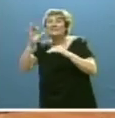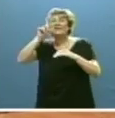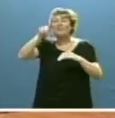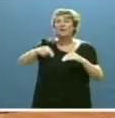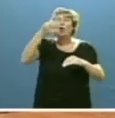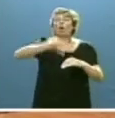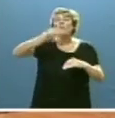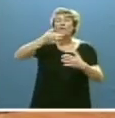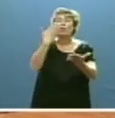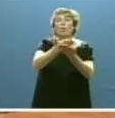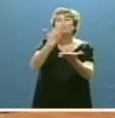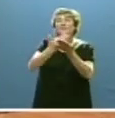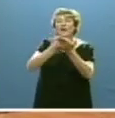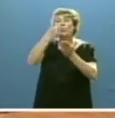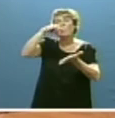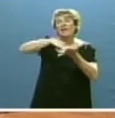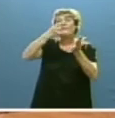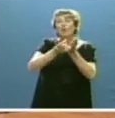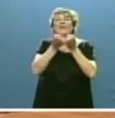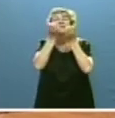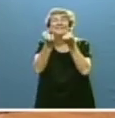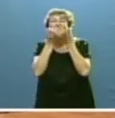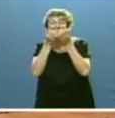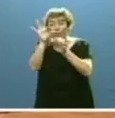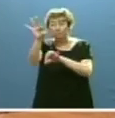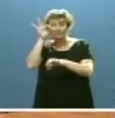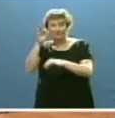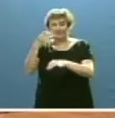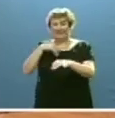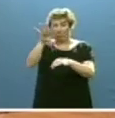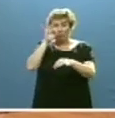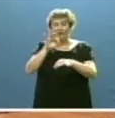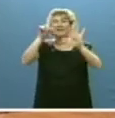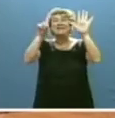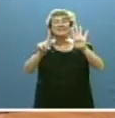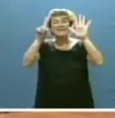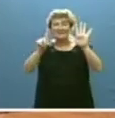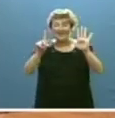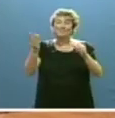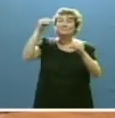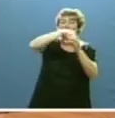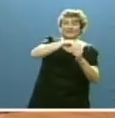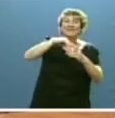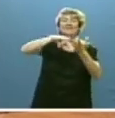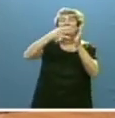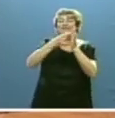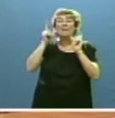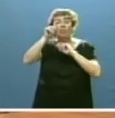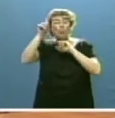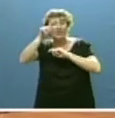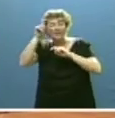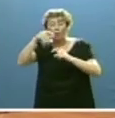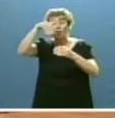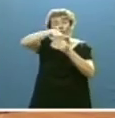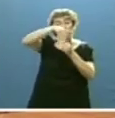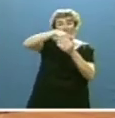justificar mediante un informe técnico la opción elegida. Seis, introduciremos en el sistema educativo los contenidos